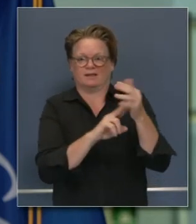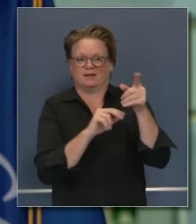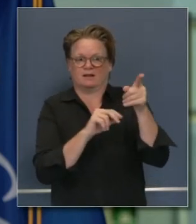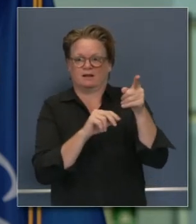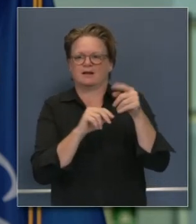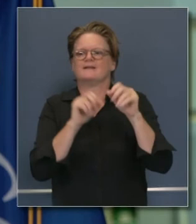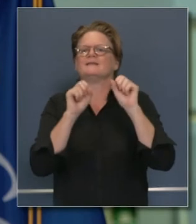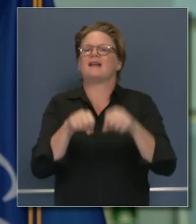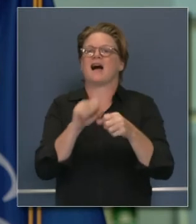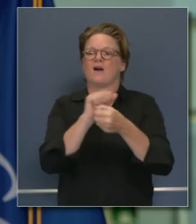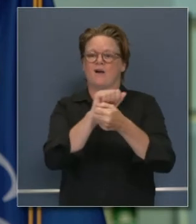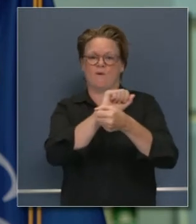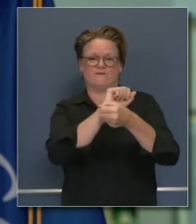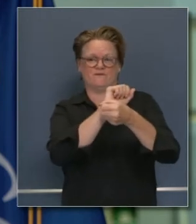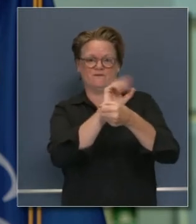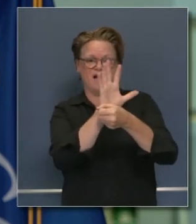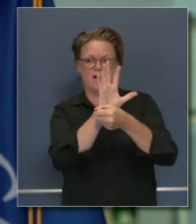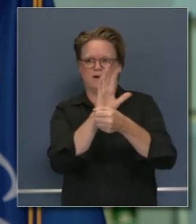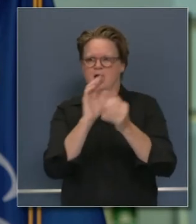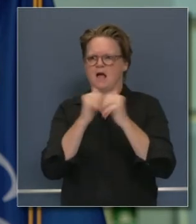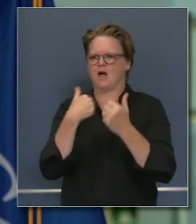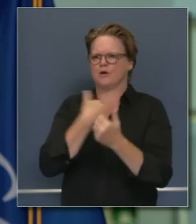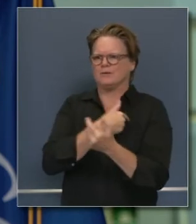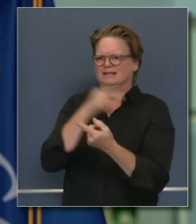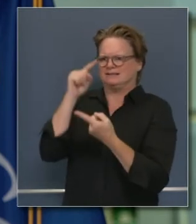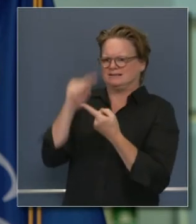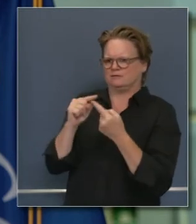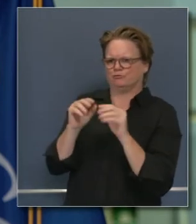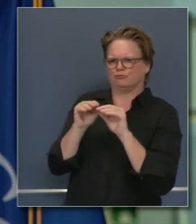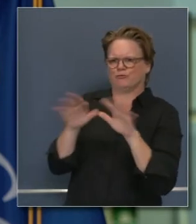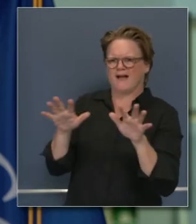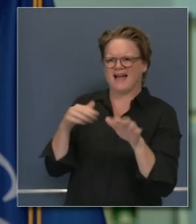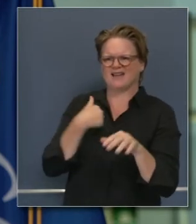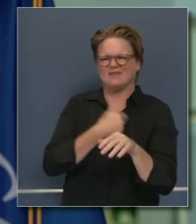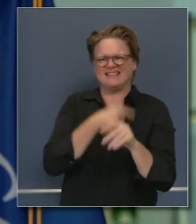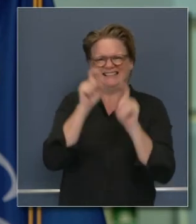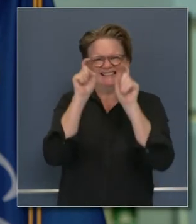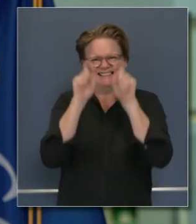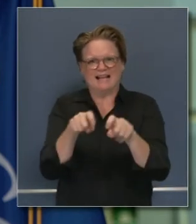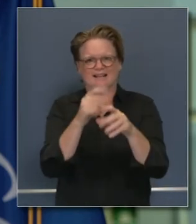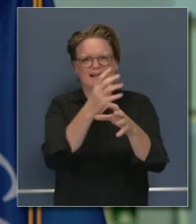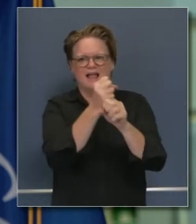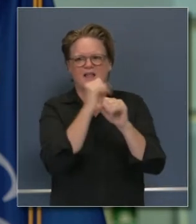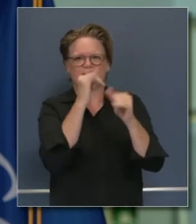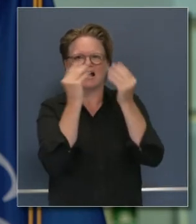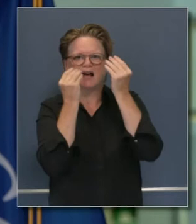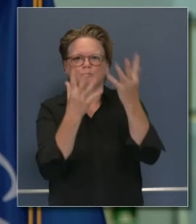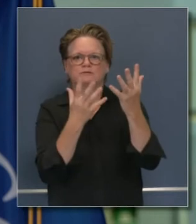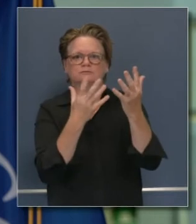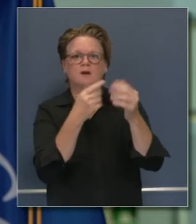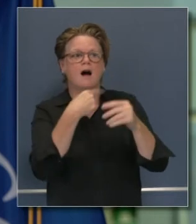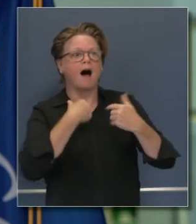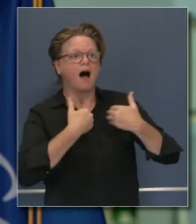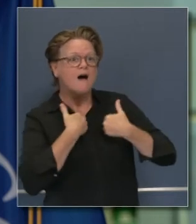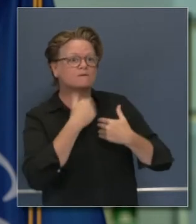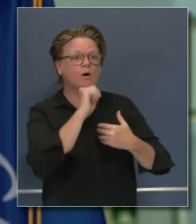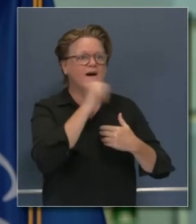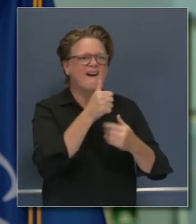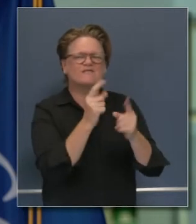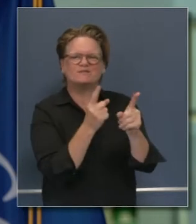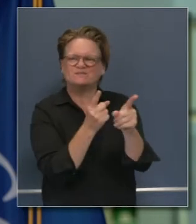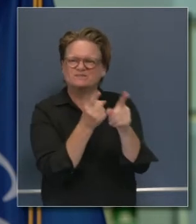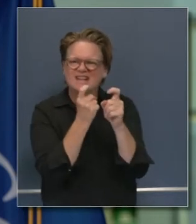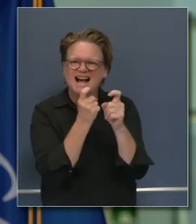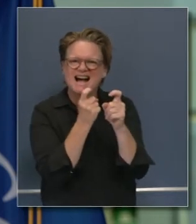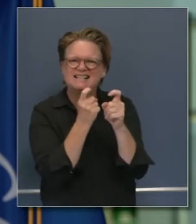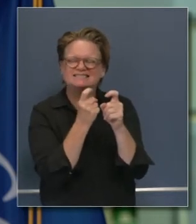epidemiológico de mitigar la transmisión de la enfermedad identificar grupos de contacto que pueden haberse sido expuestos a